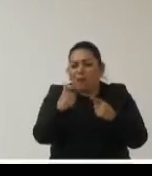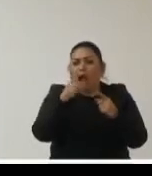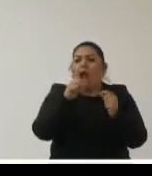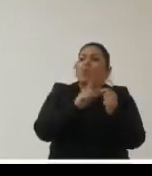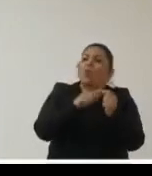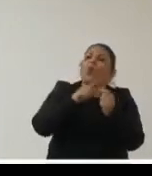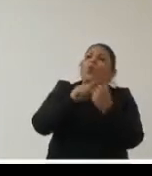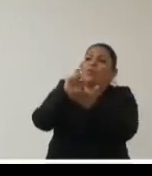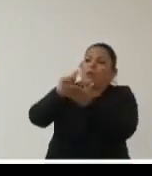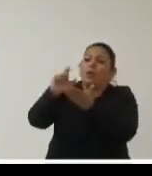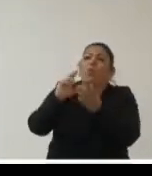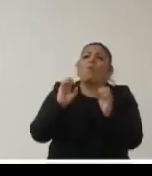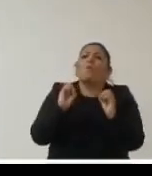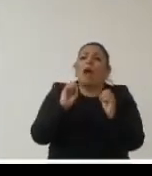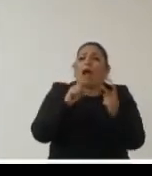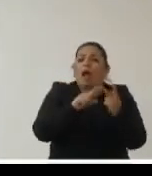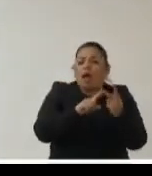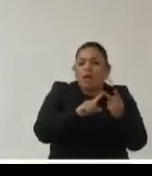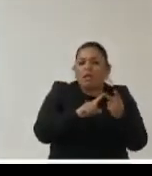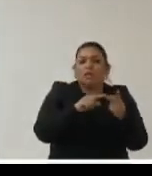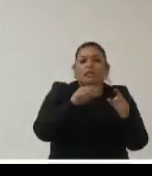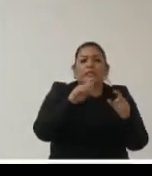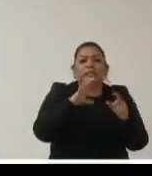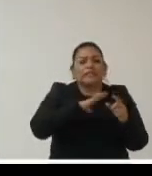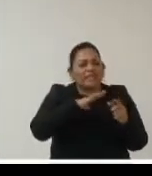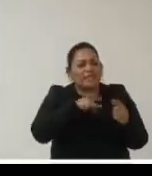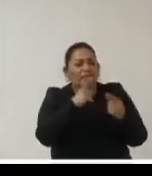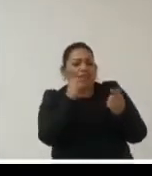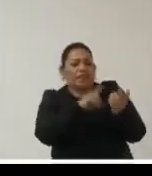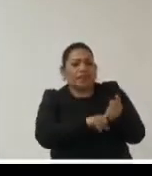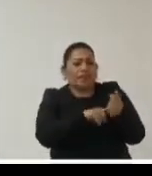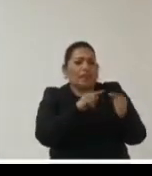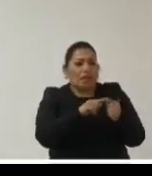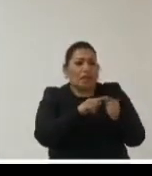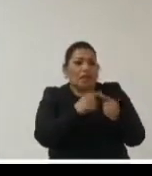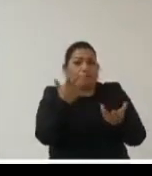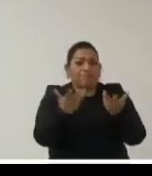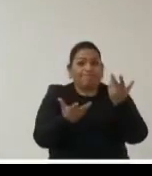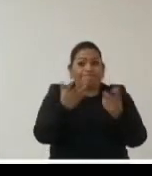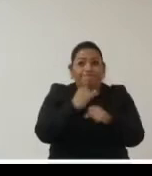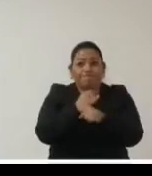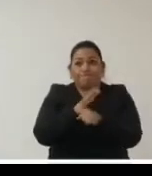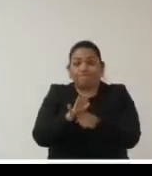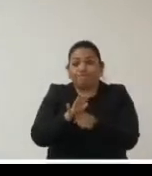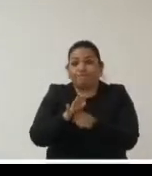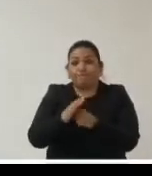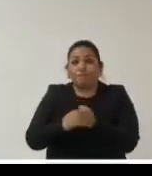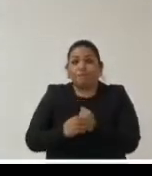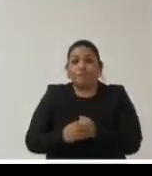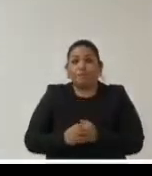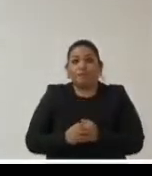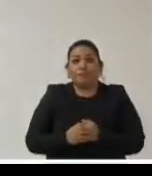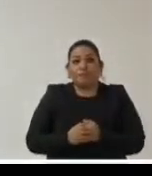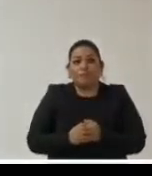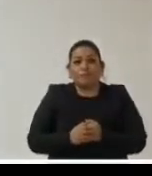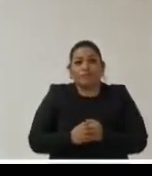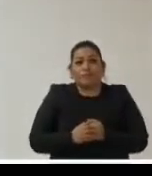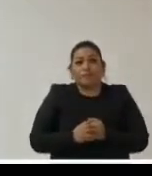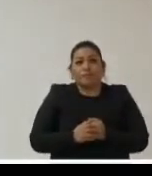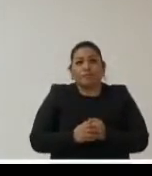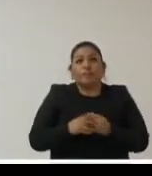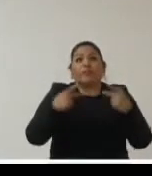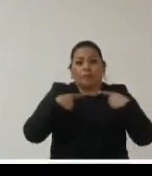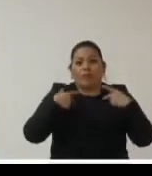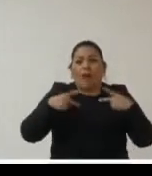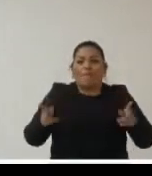condiciones para que realmente pueda ser comparable la información el proveedor